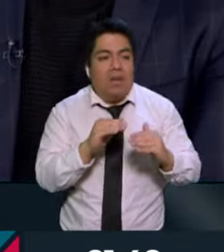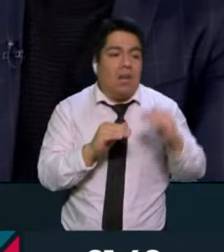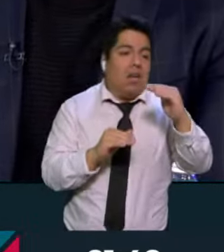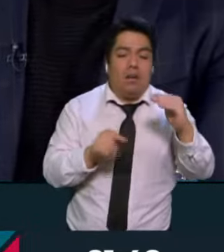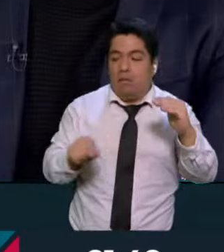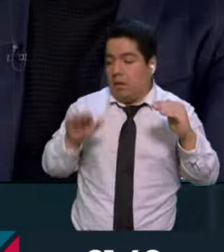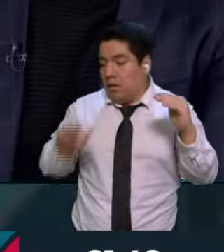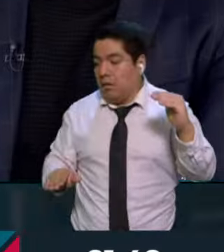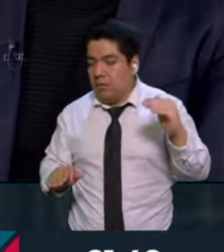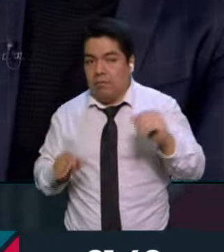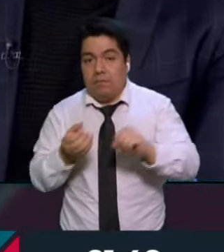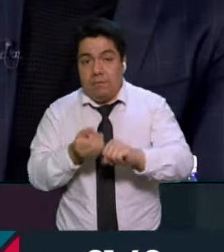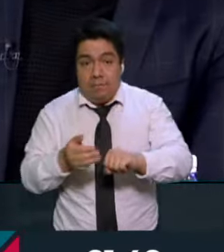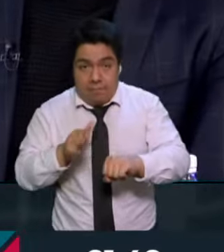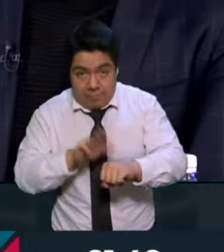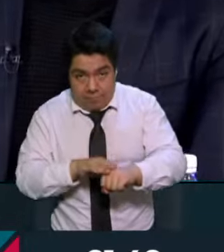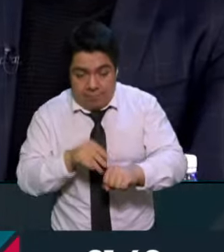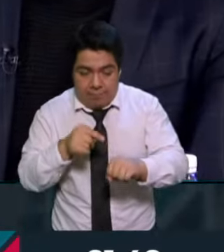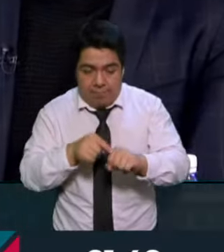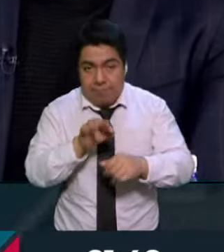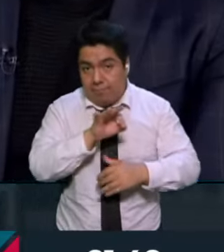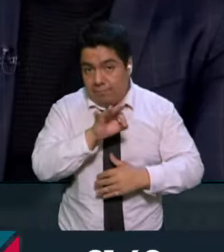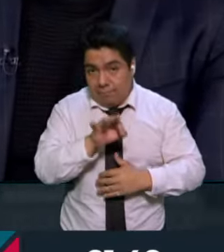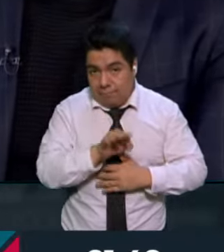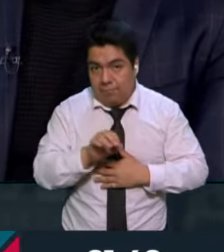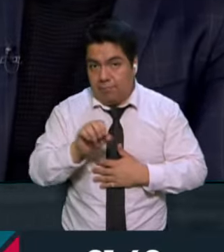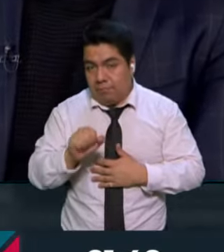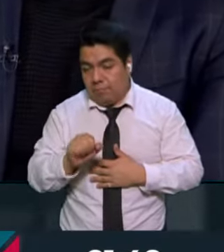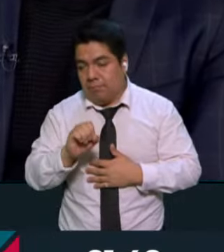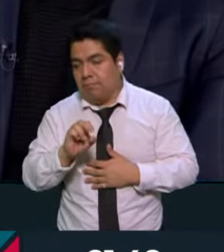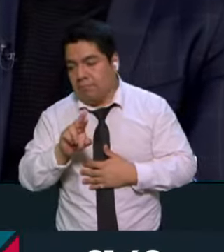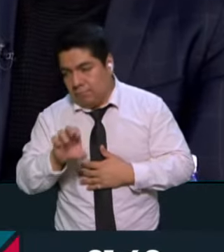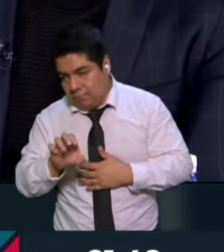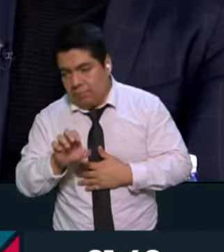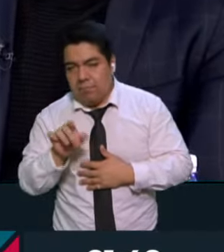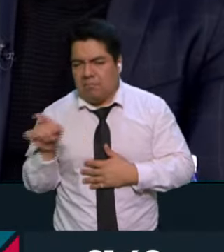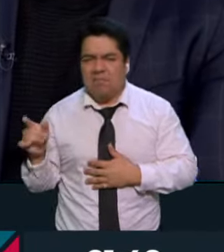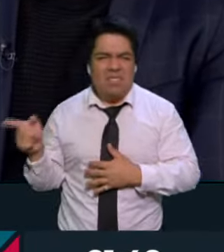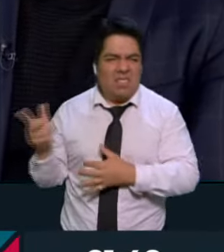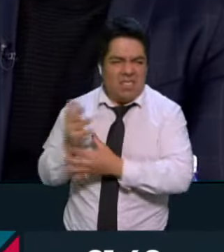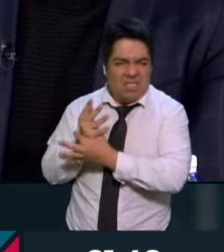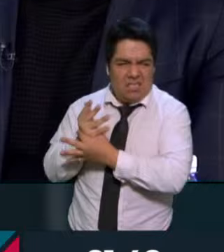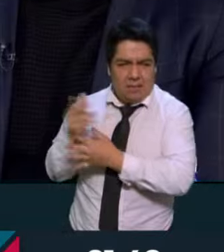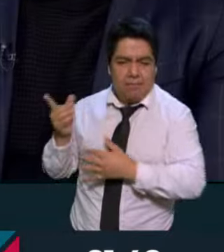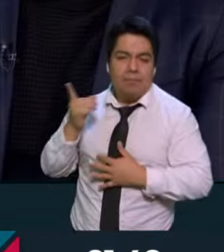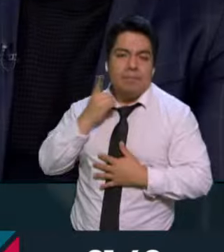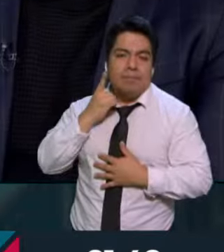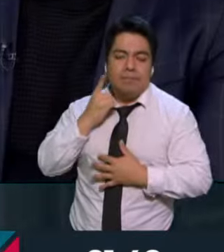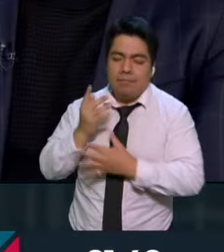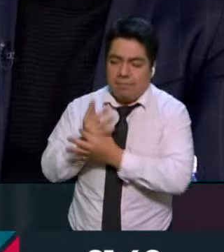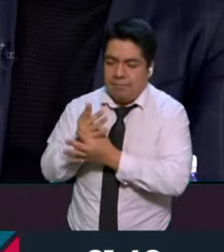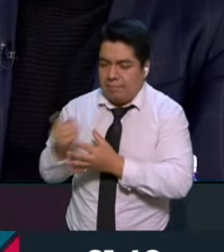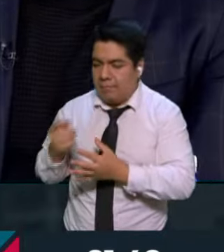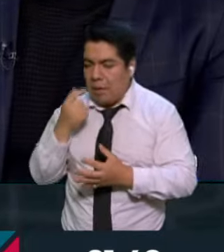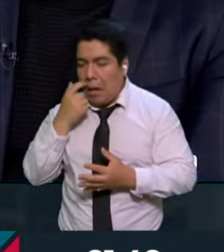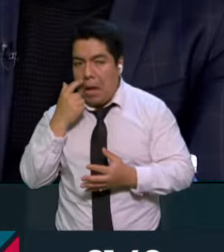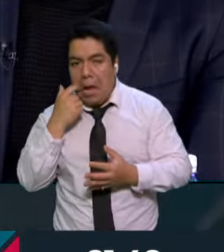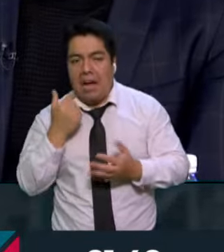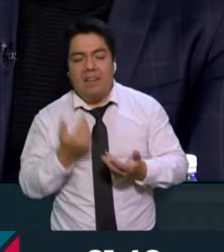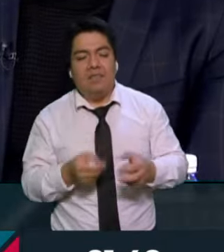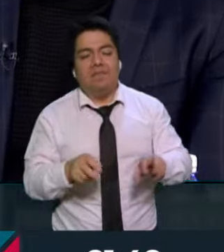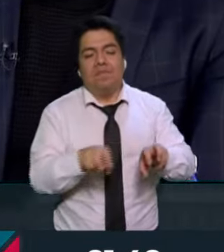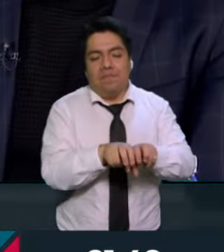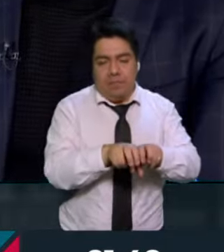Por eso el sistema establece estos porcentajes de sobrerepresentación. Y sobre lo que comenta el diputado, ese es un principio de afiliación o